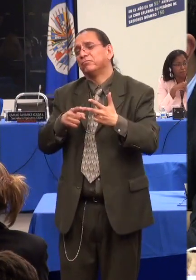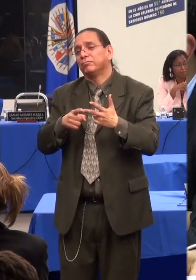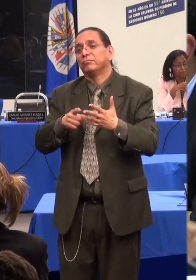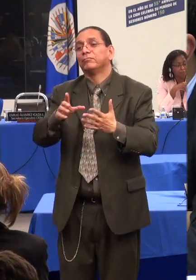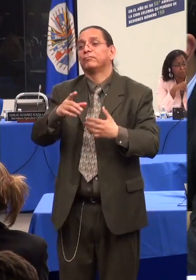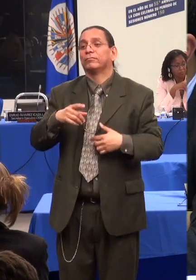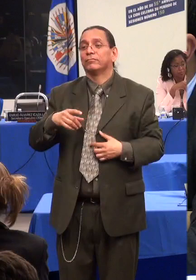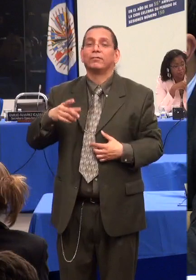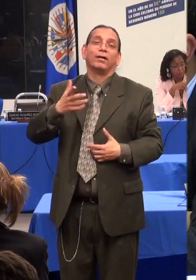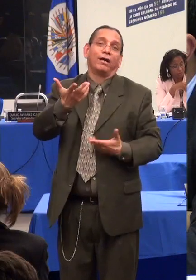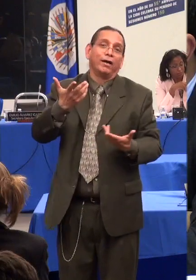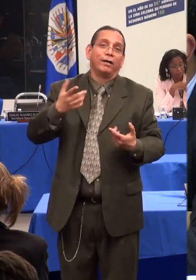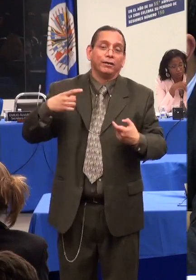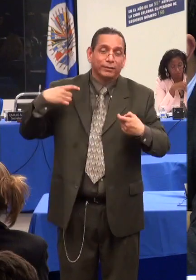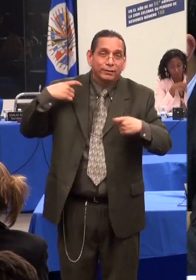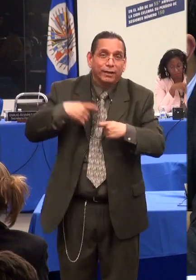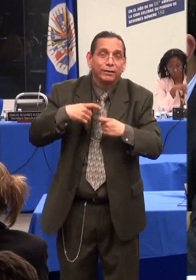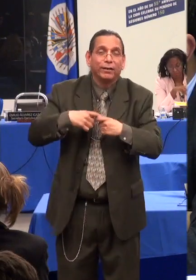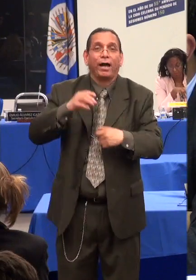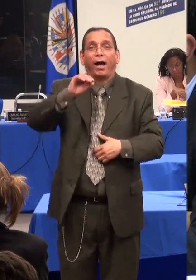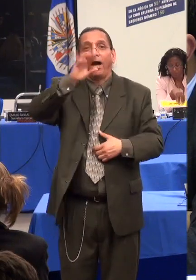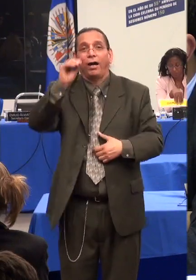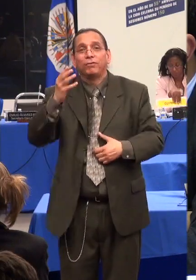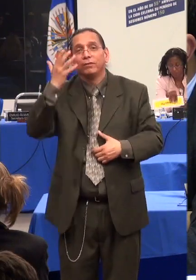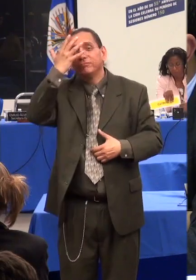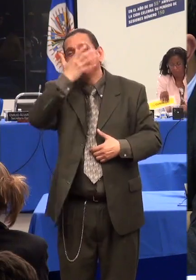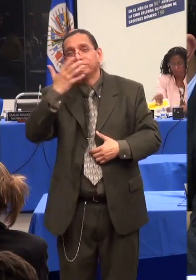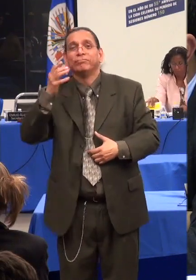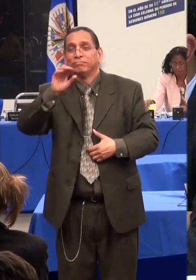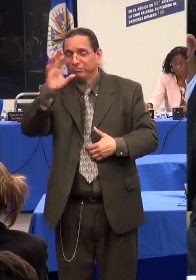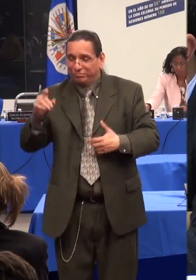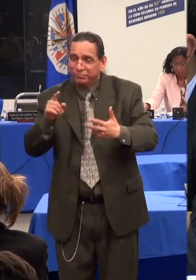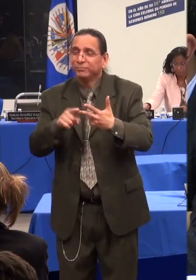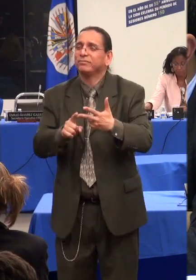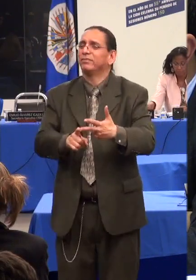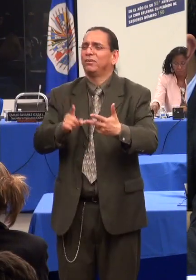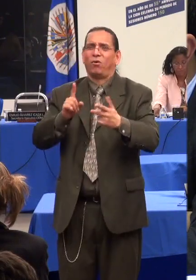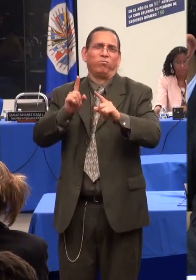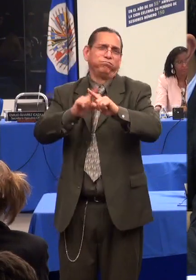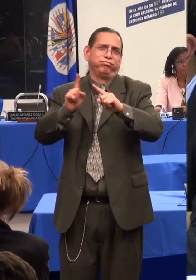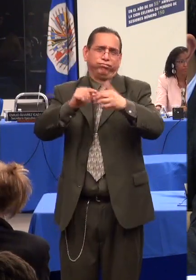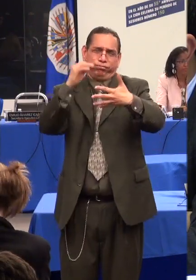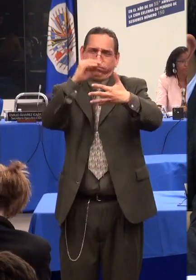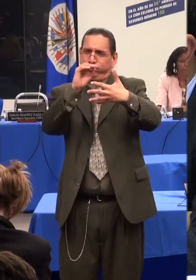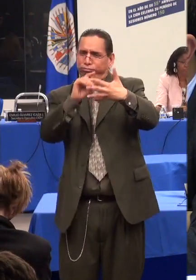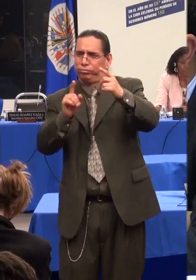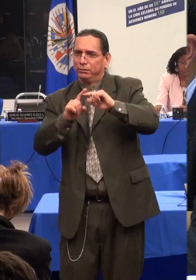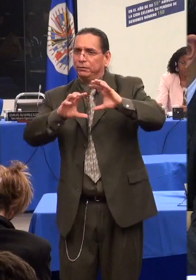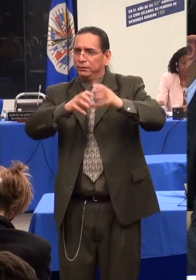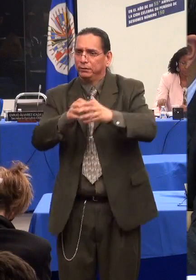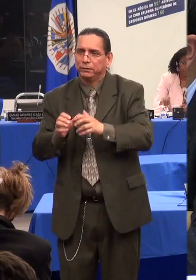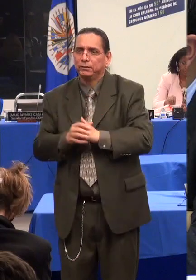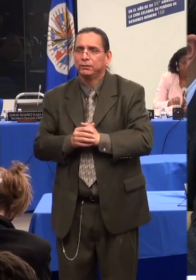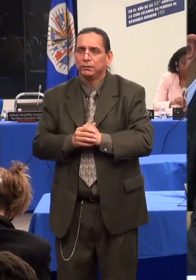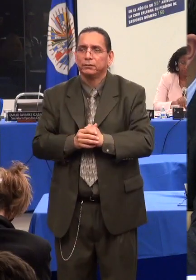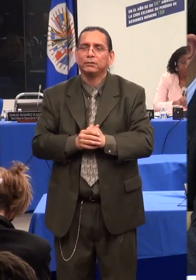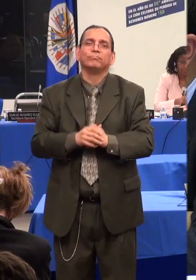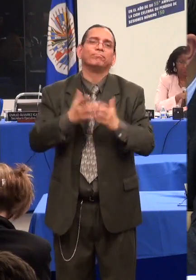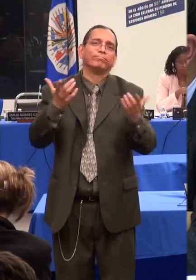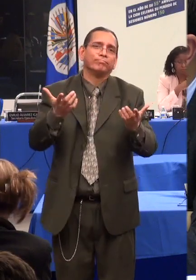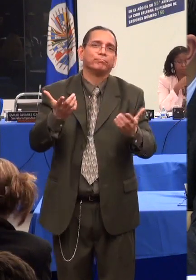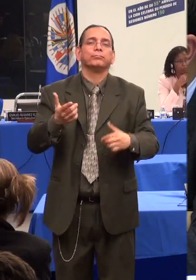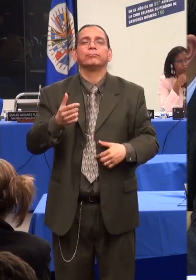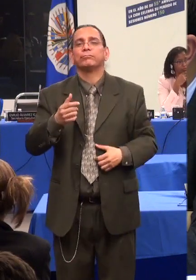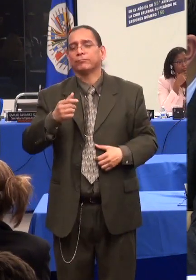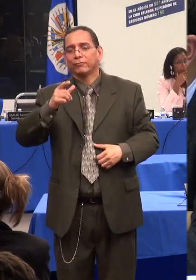unidad para la atención y reparación integral a las víctimas se viene haciendo un trabajo, ellos también hacen parte del Sistema Nacional de Discapacidad